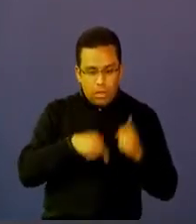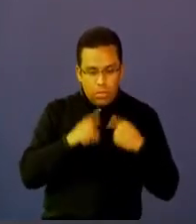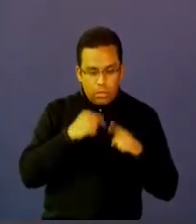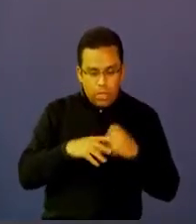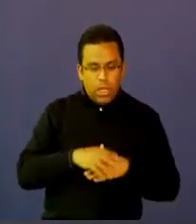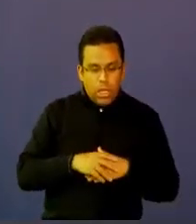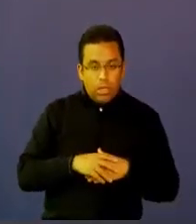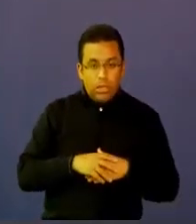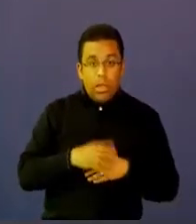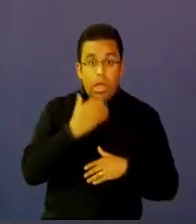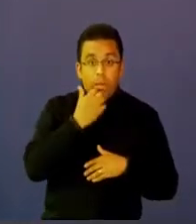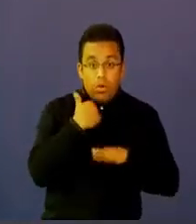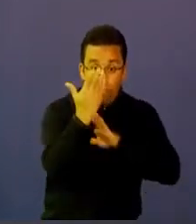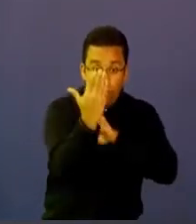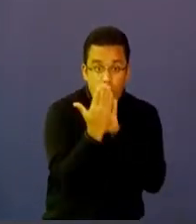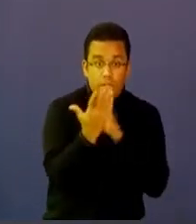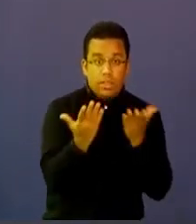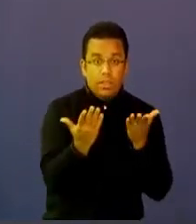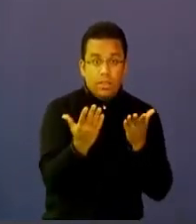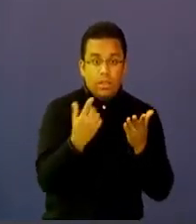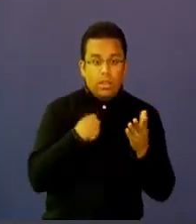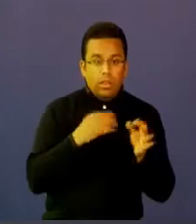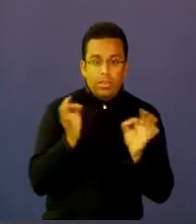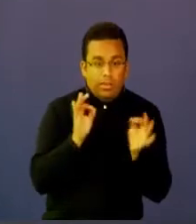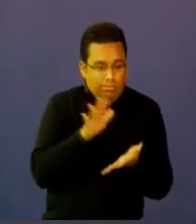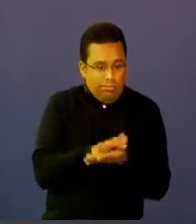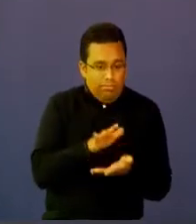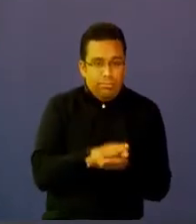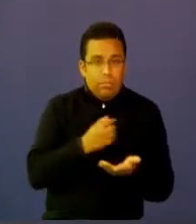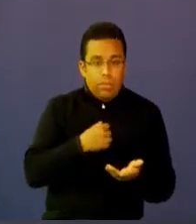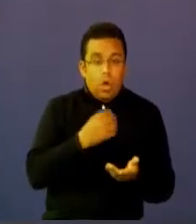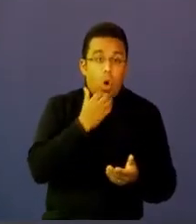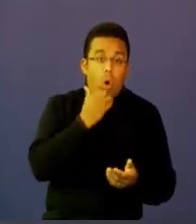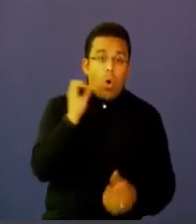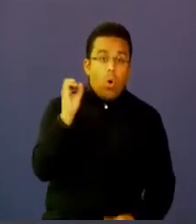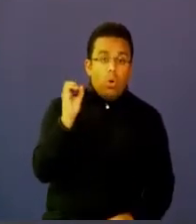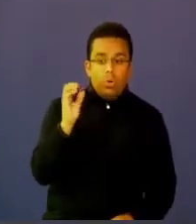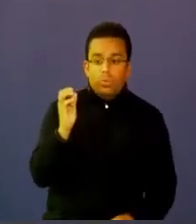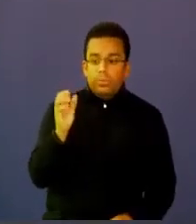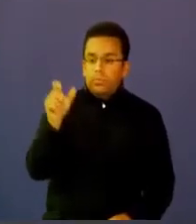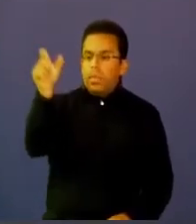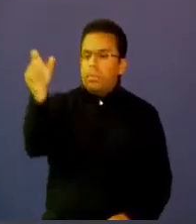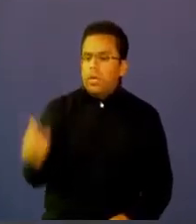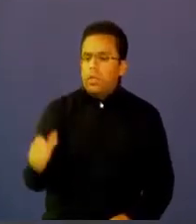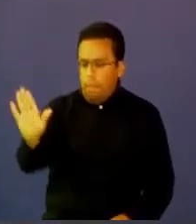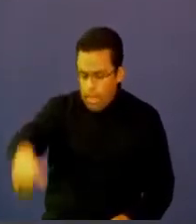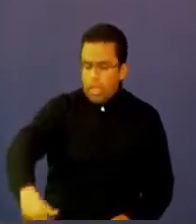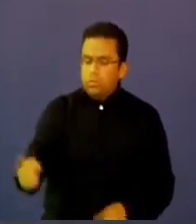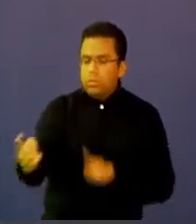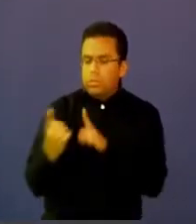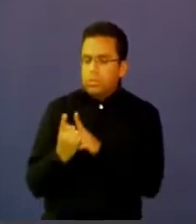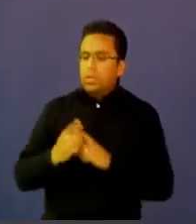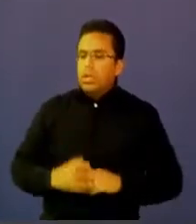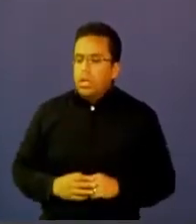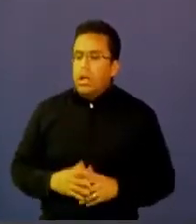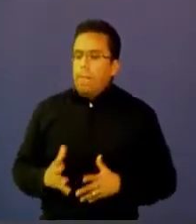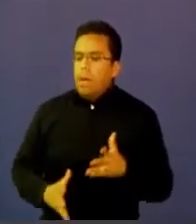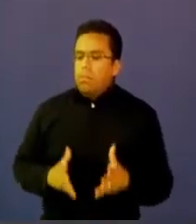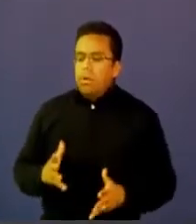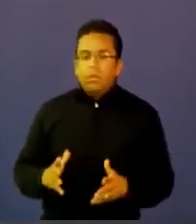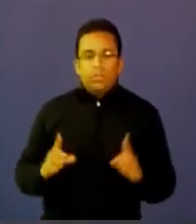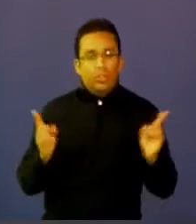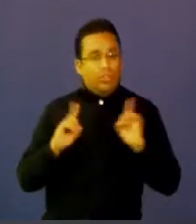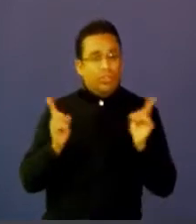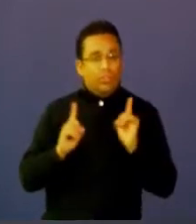estudiante cara a cara a que su estudiante sea un código o sea un nombre de usuario dentro de una plataforma.